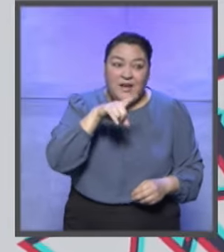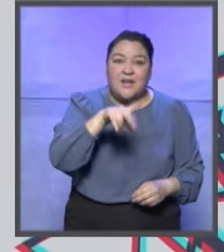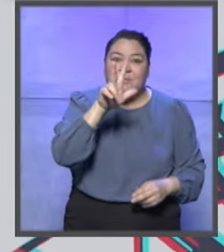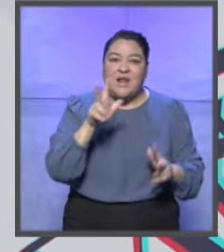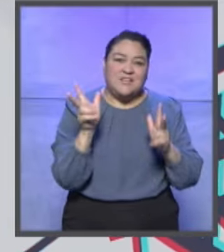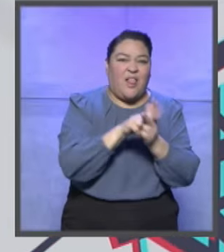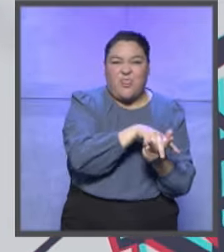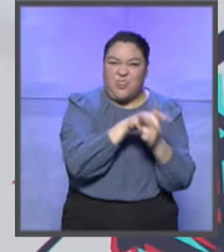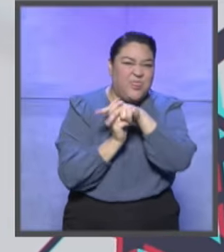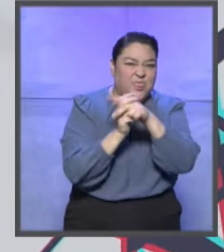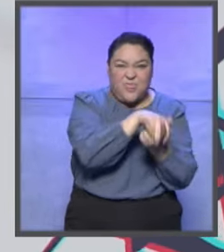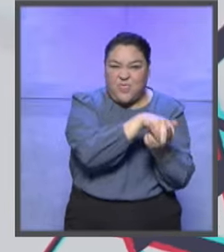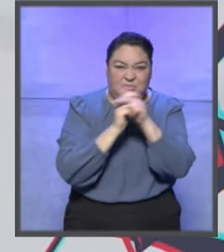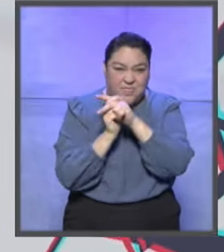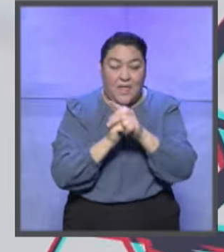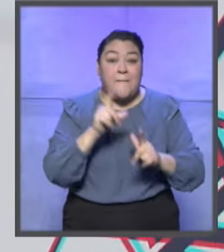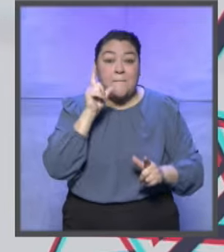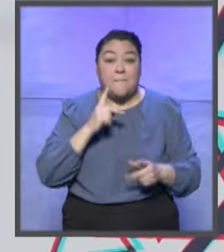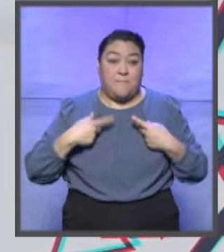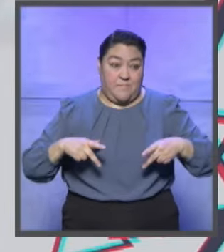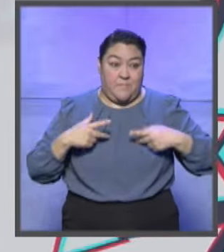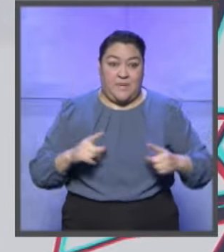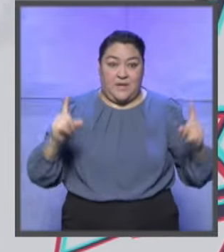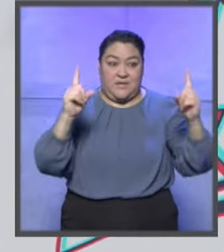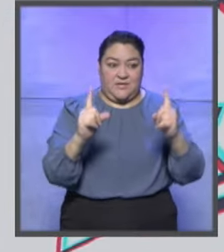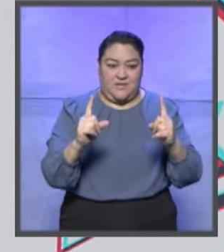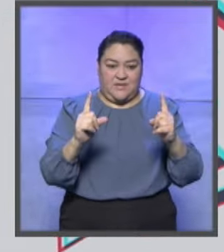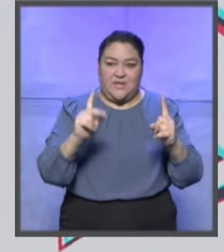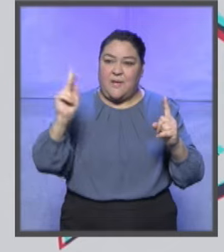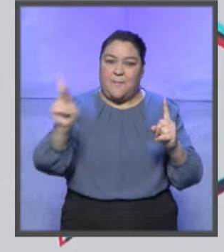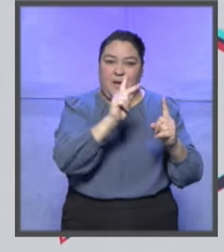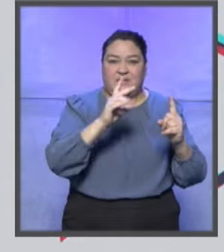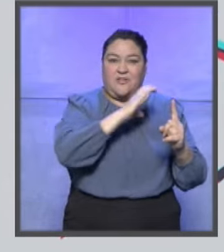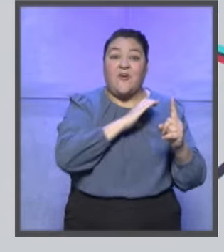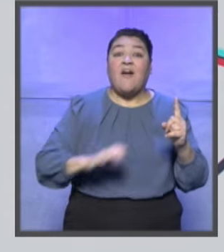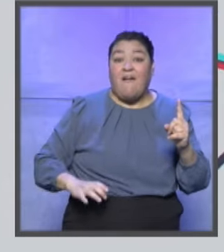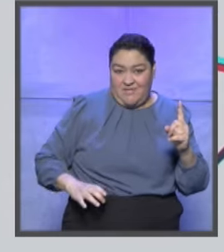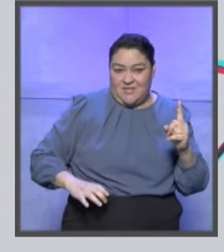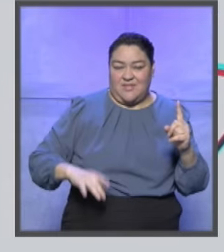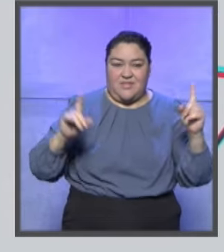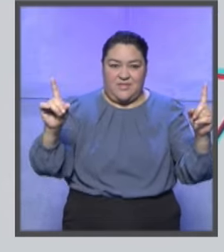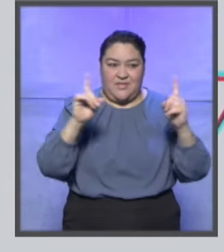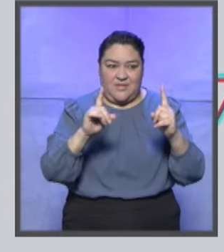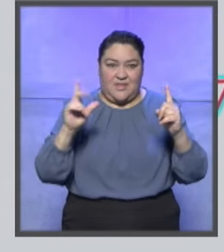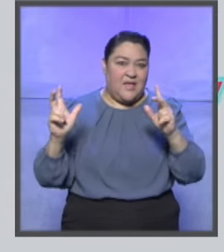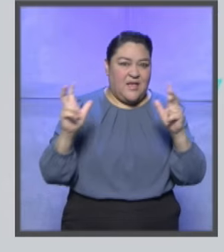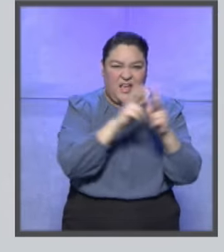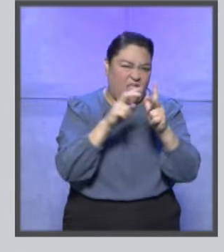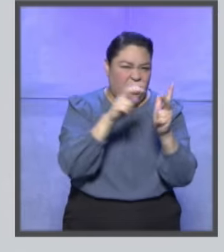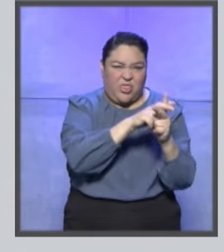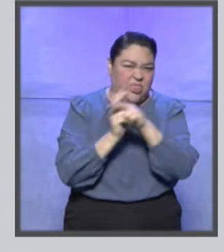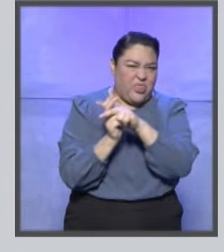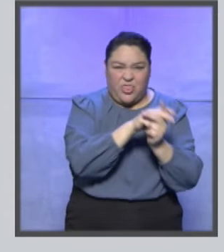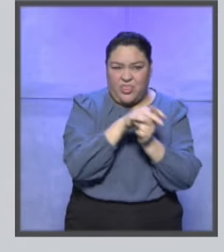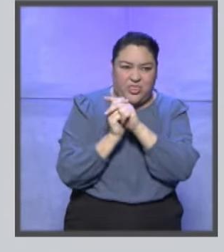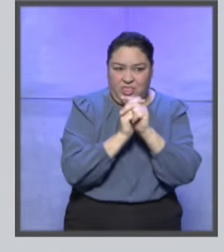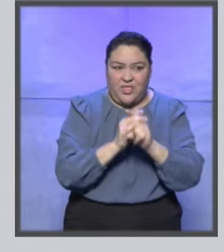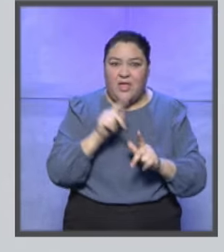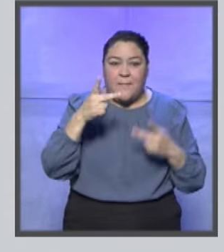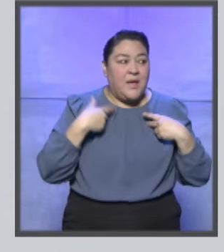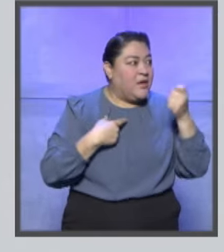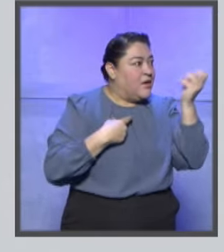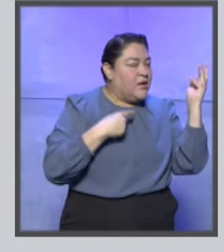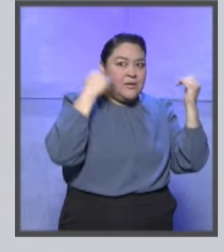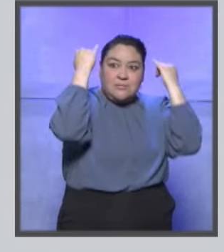lucha libre, en el que se ponen a dos personas que asemejan a dos candidatas. Y esto ha generado, pues, digamos, pues,